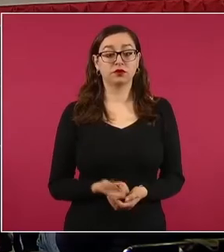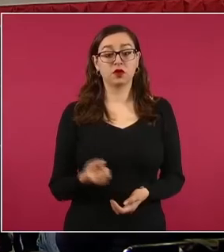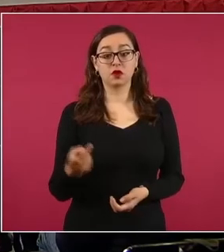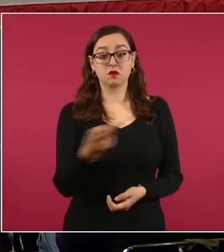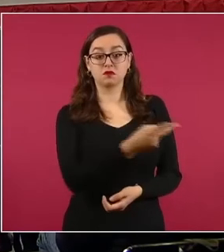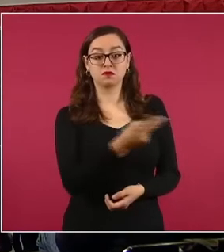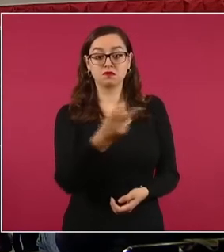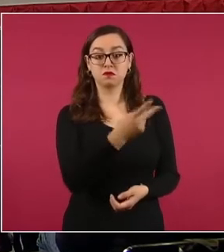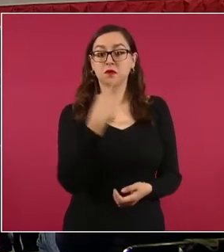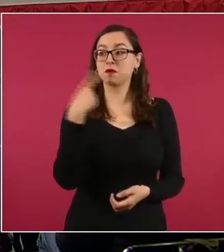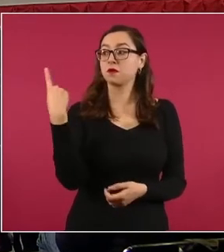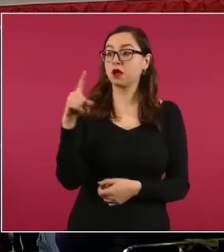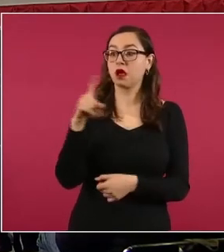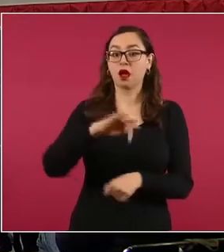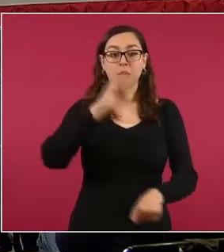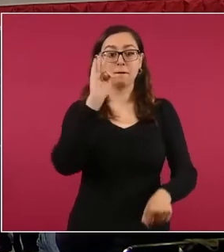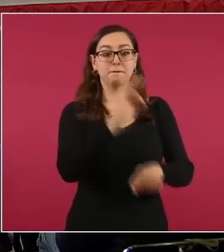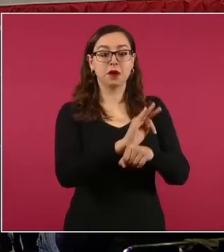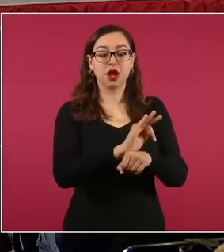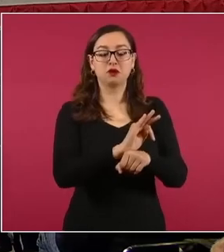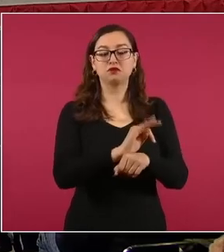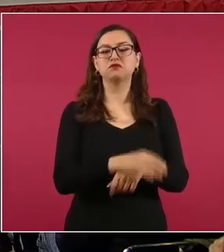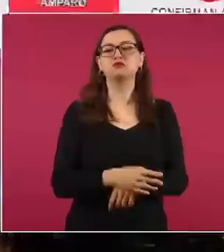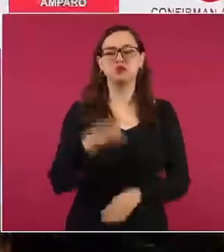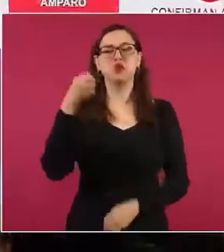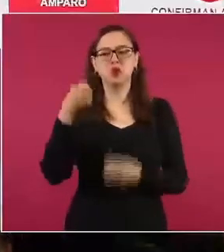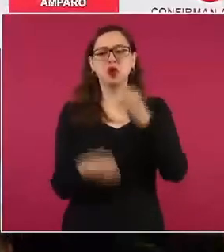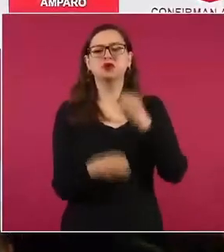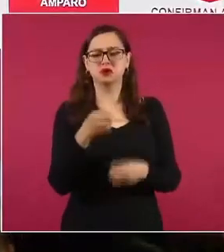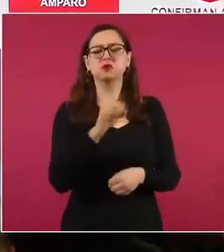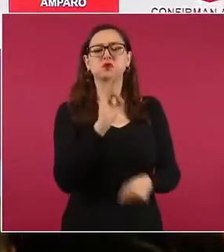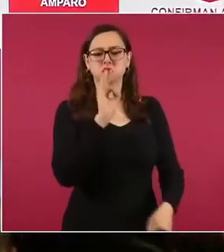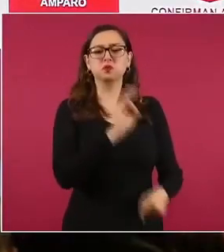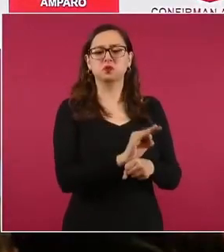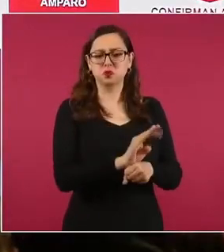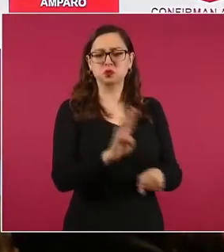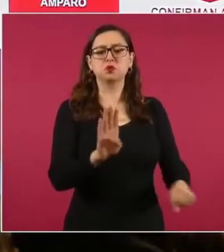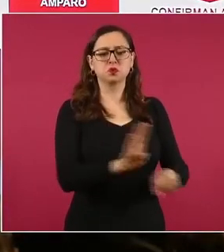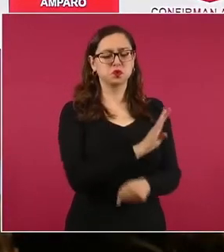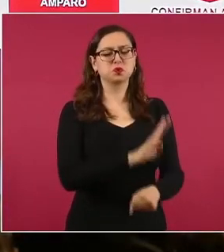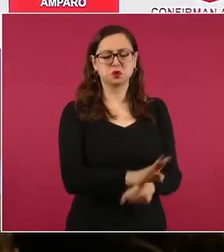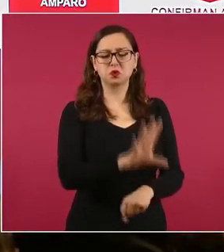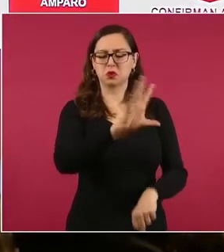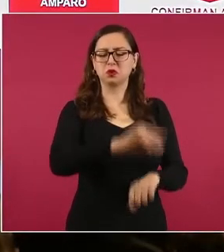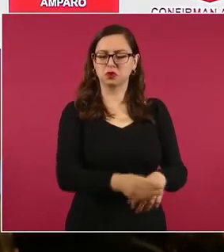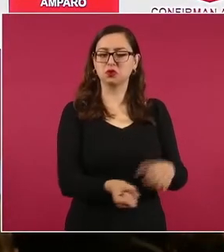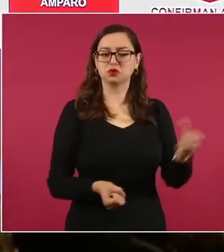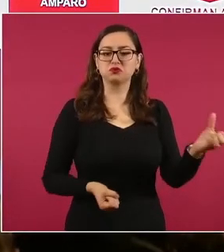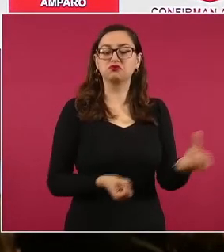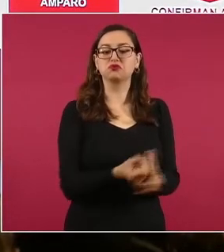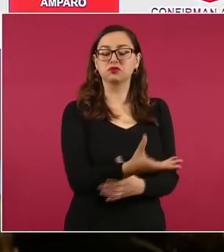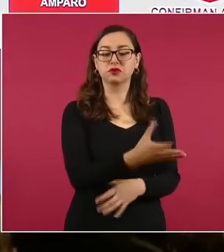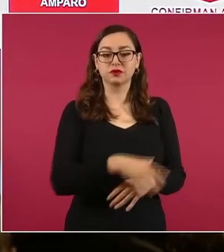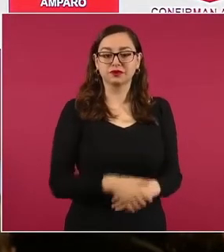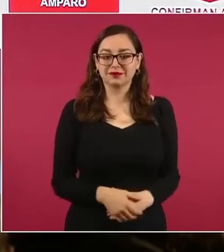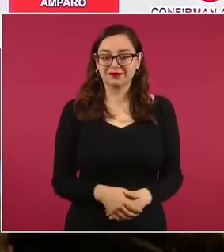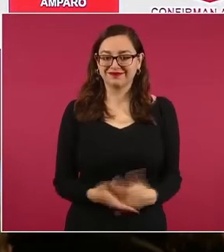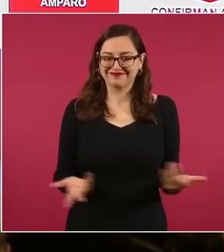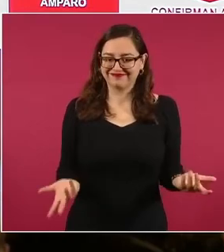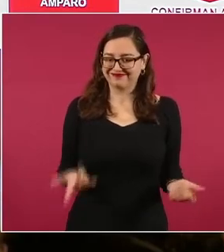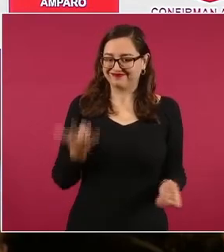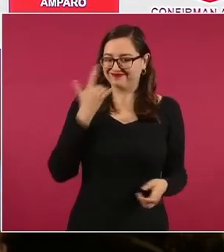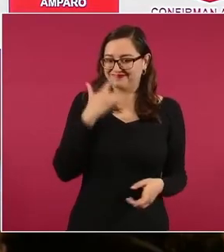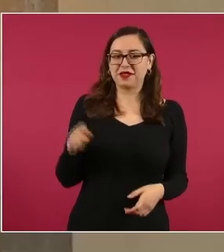los perpetradores obtendrán su libertad. Aquí llama la atención que es el mismo juez